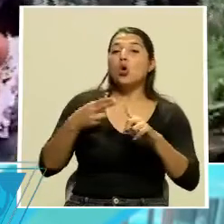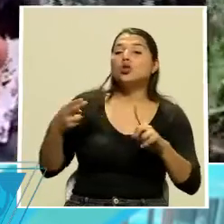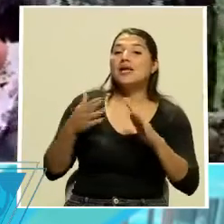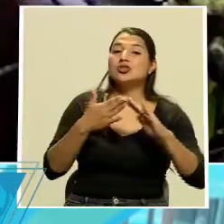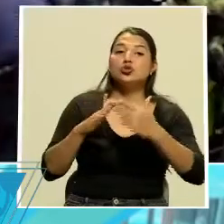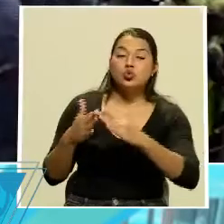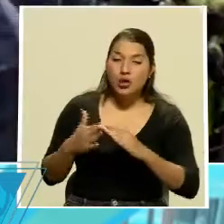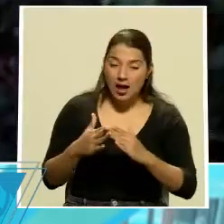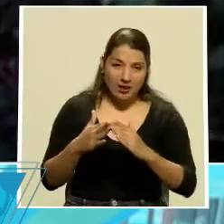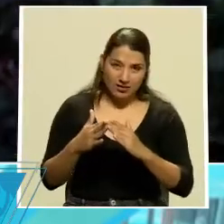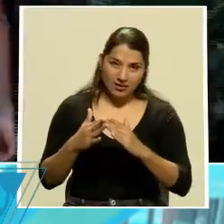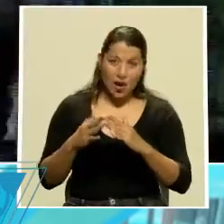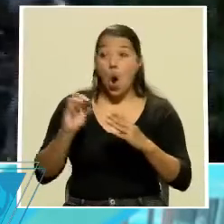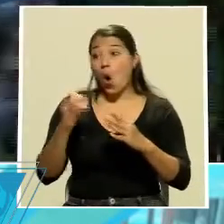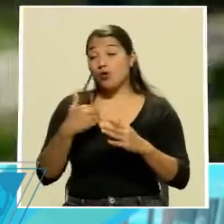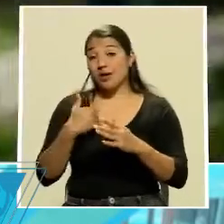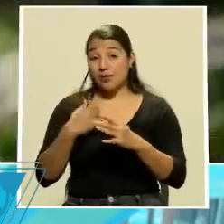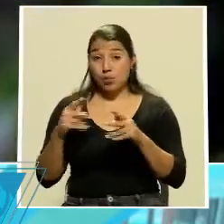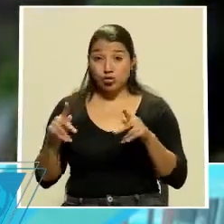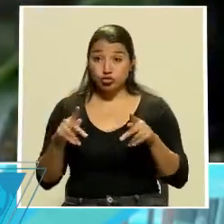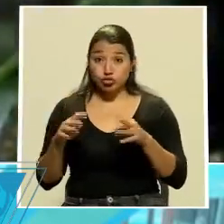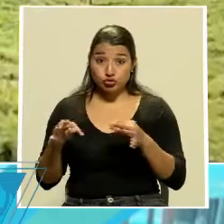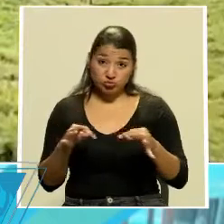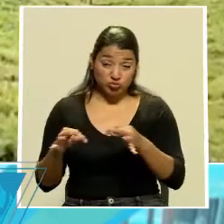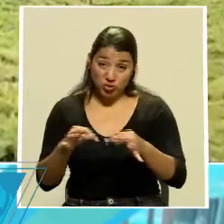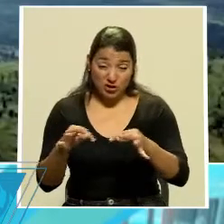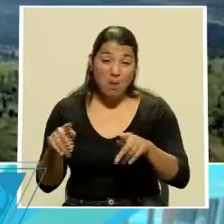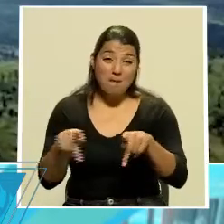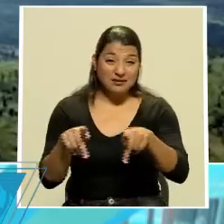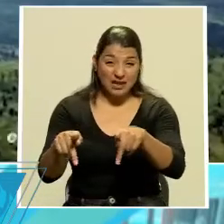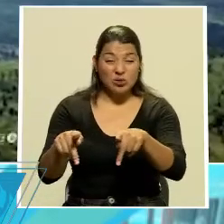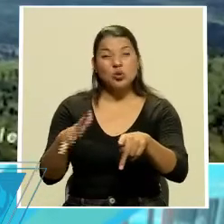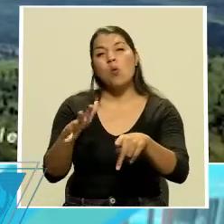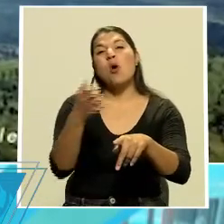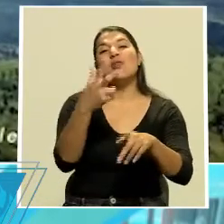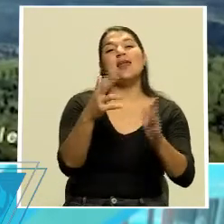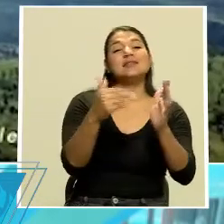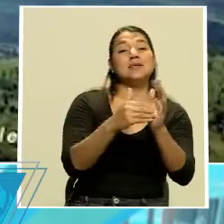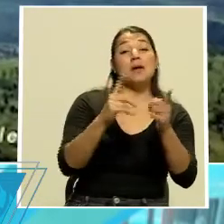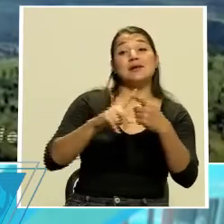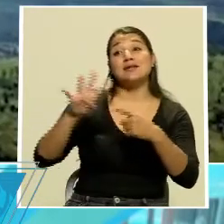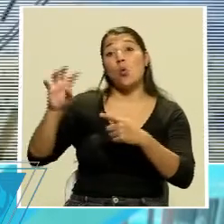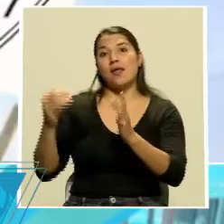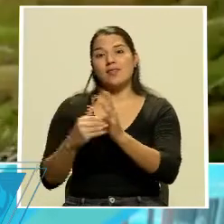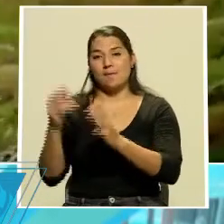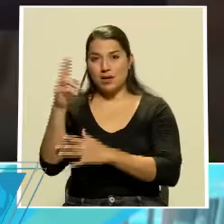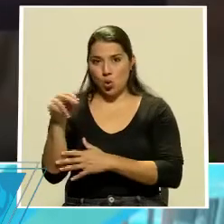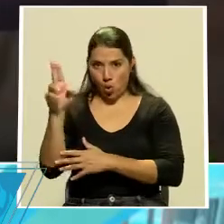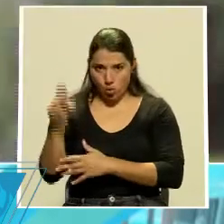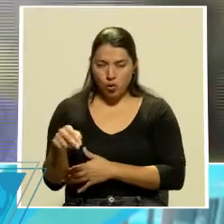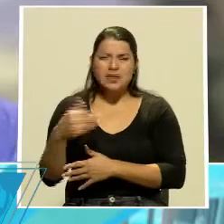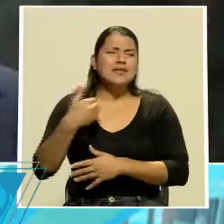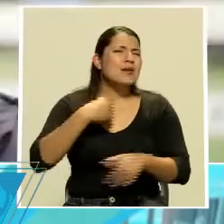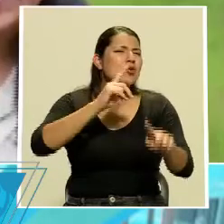Breakfast. Tenemos los tours que rondan también entre los 13.000 hasta los 40.000 colones. Los tours, hay una